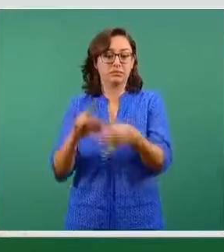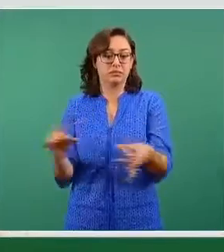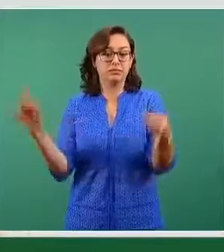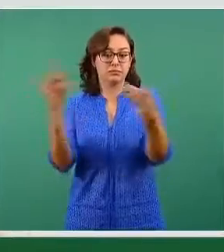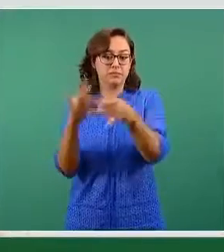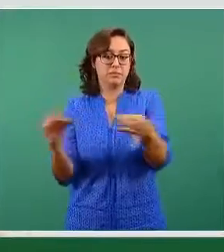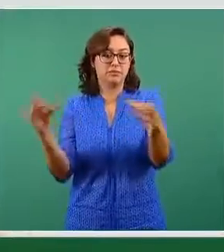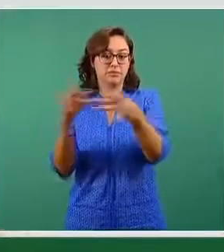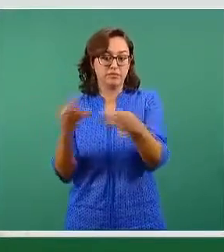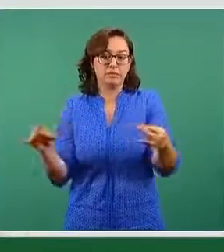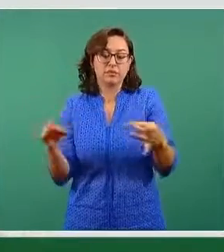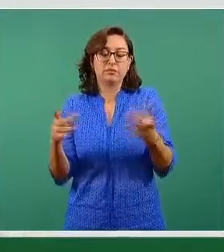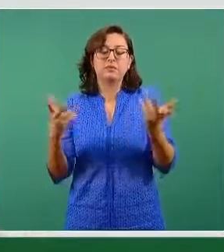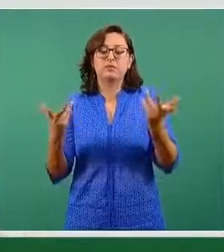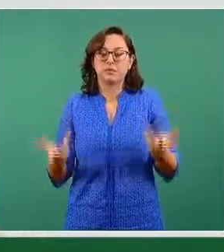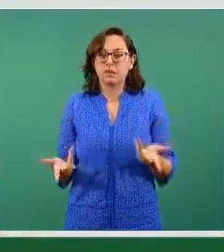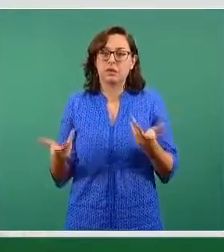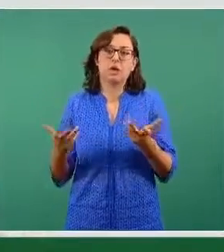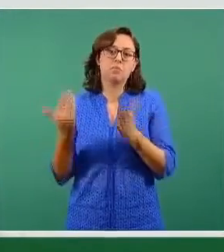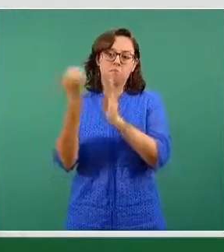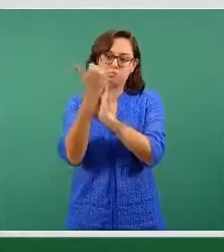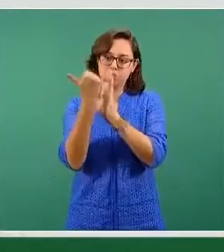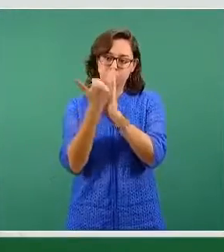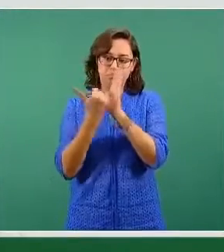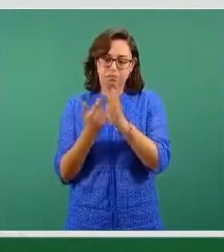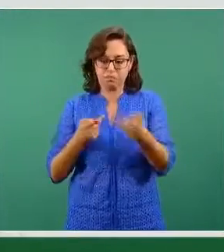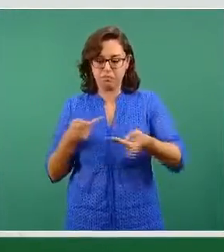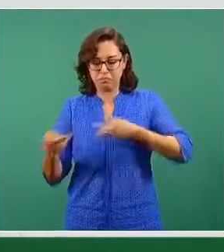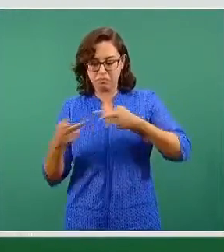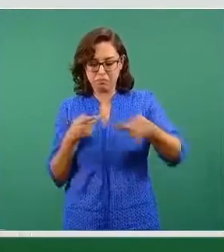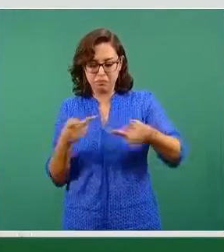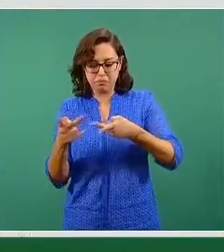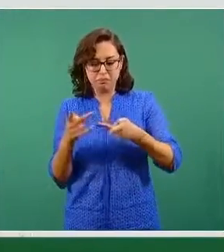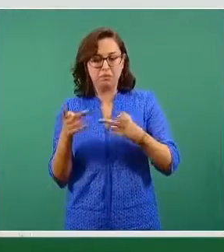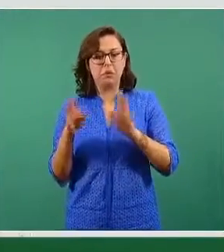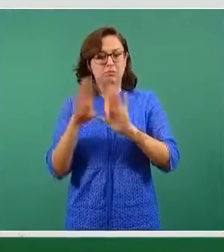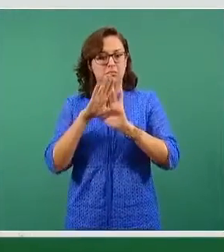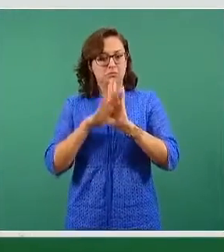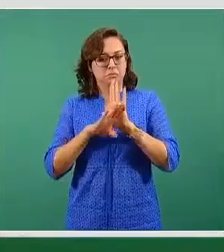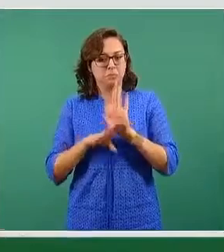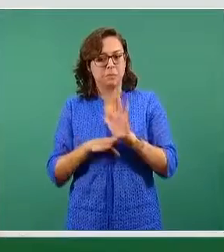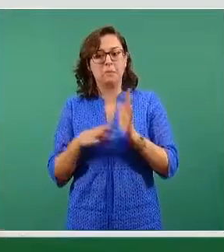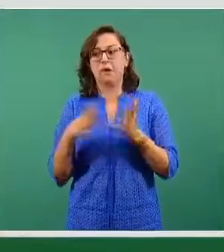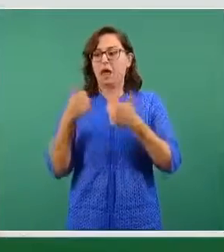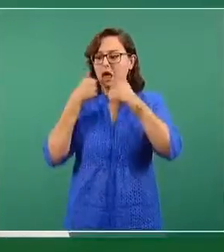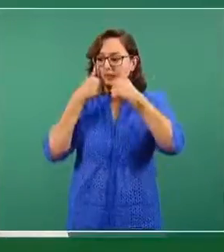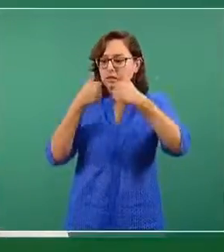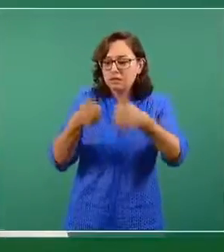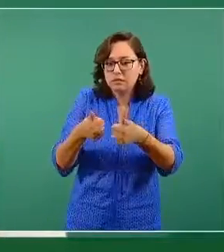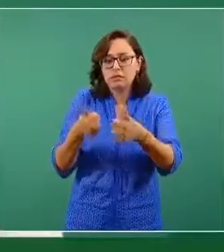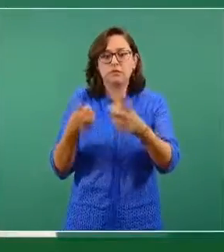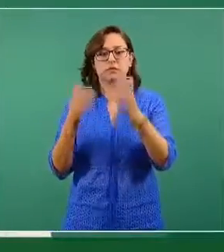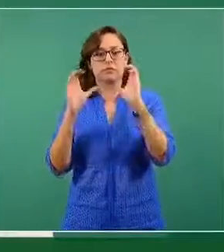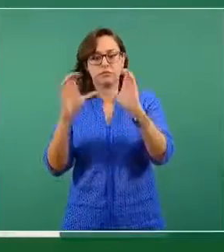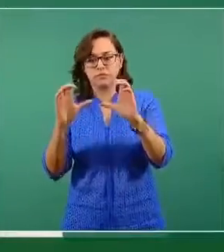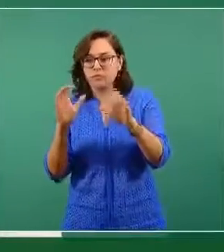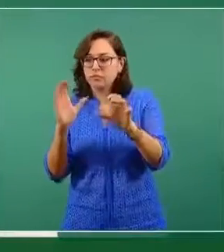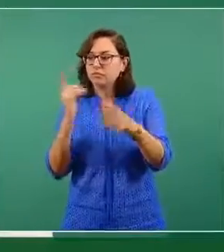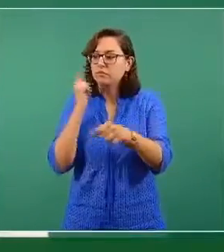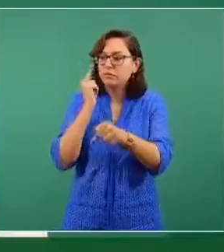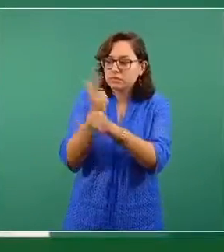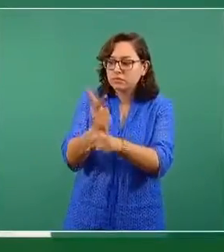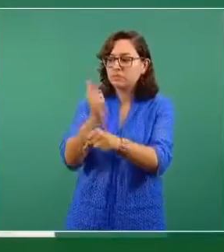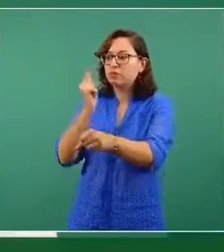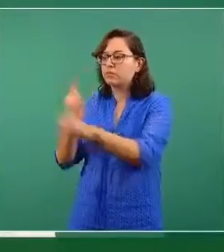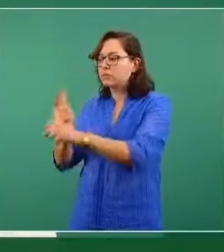y ha presentado las distintas acciones que se están emprendiendo en México para prevenir, identificar,